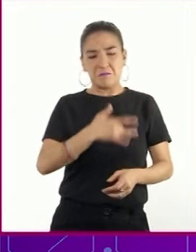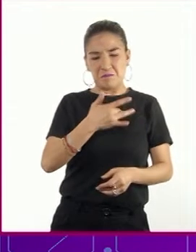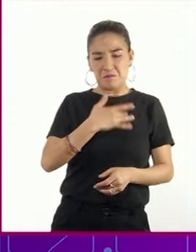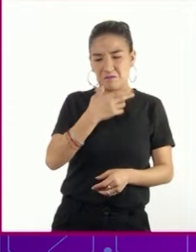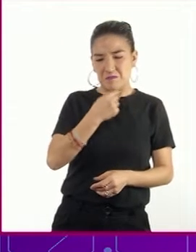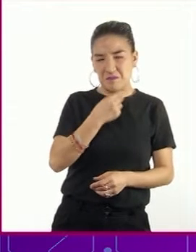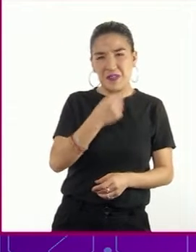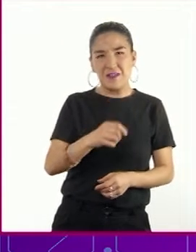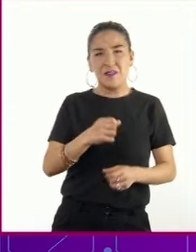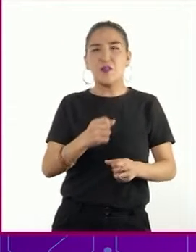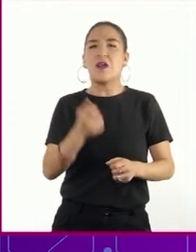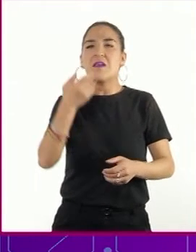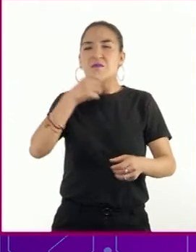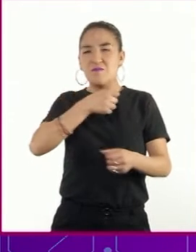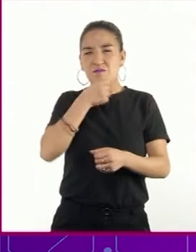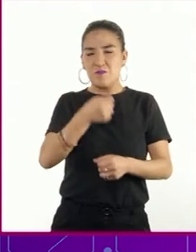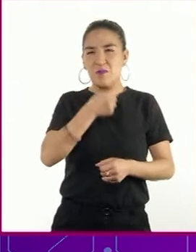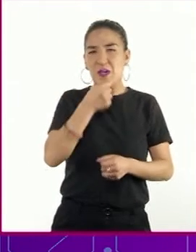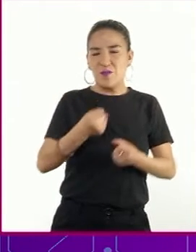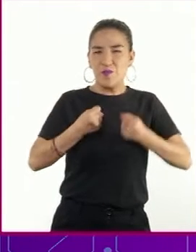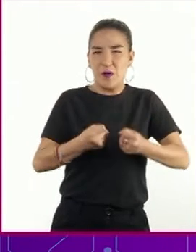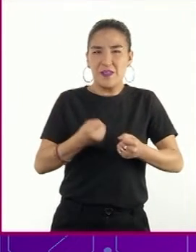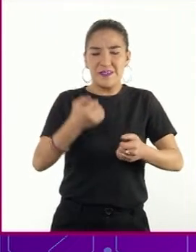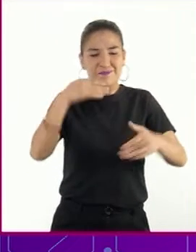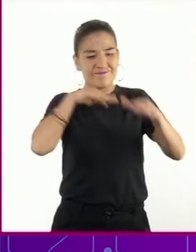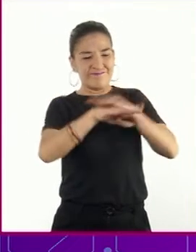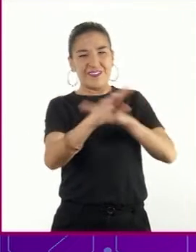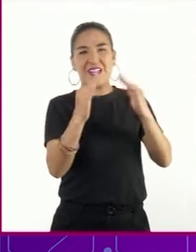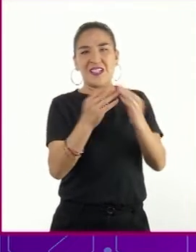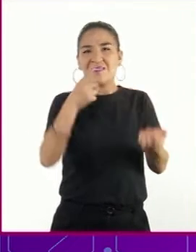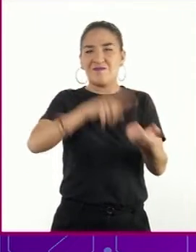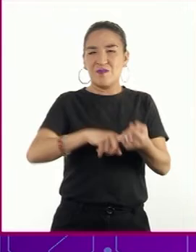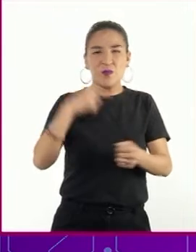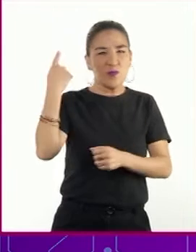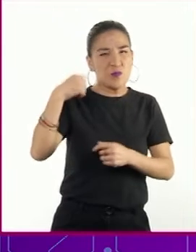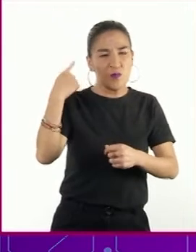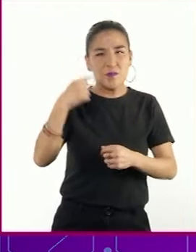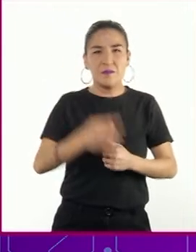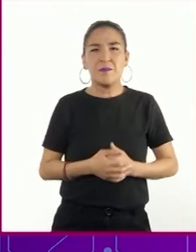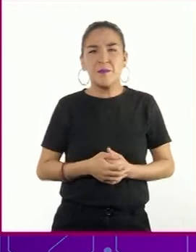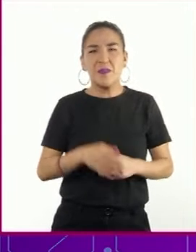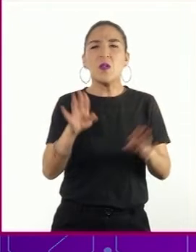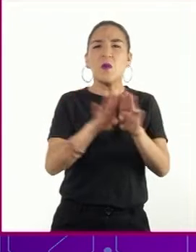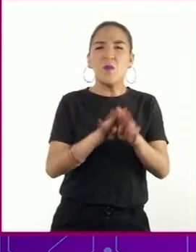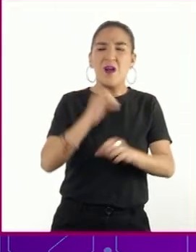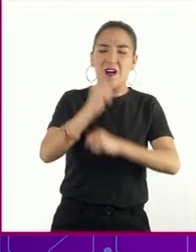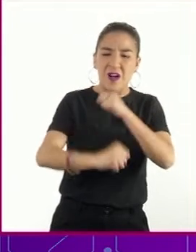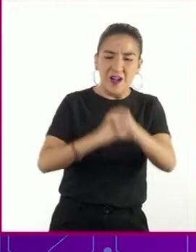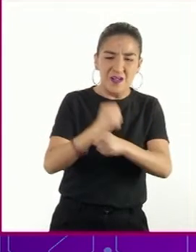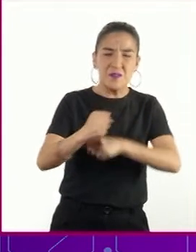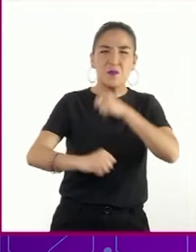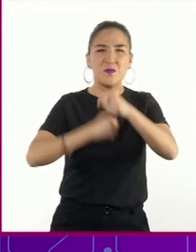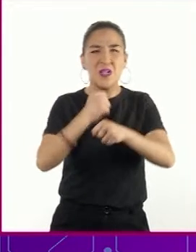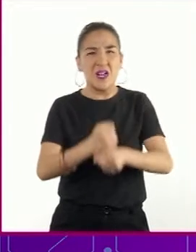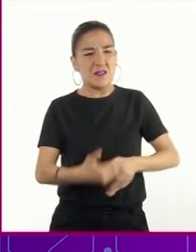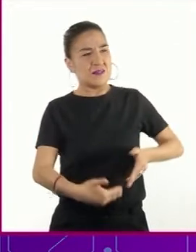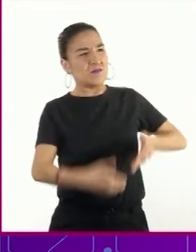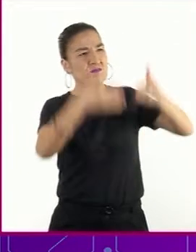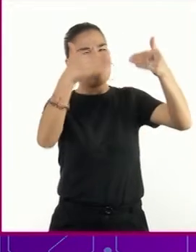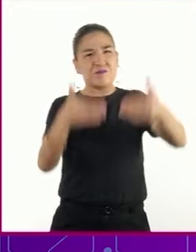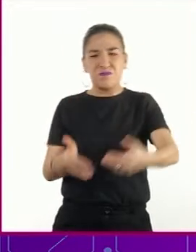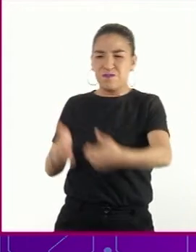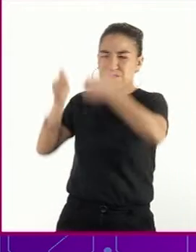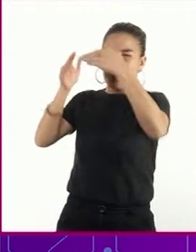que está en la casa de los locos. Estos son los años y los muros del dormitorio, el